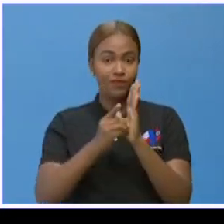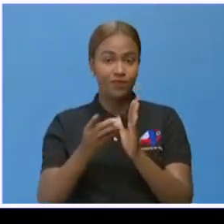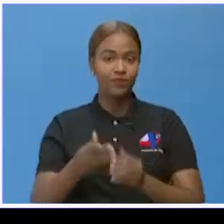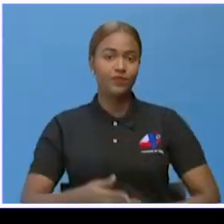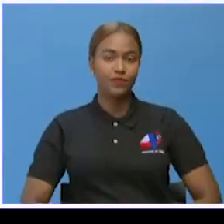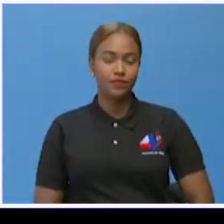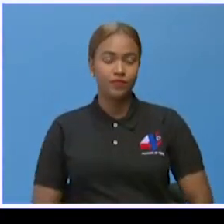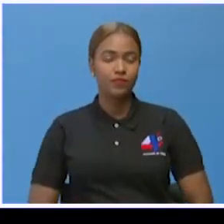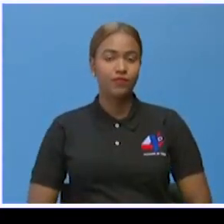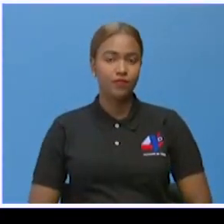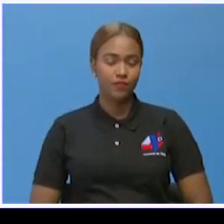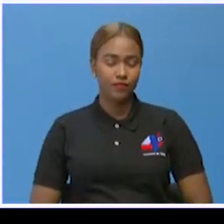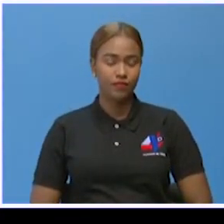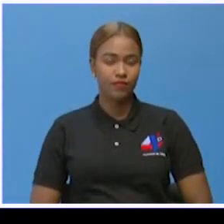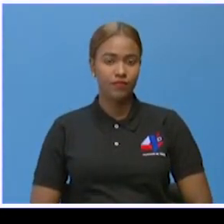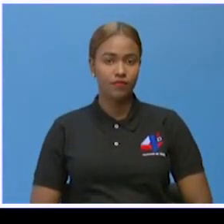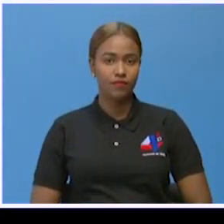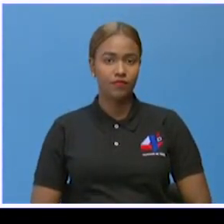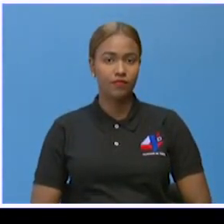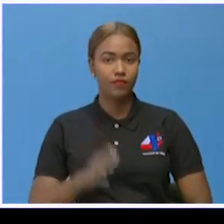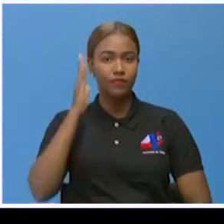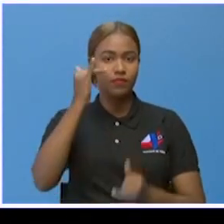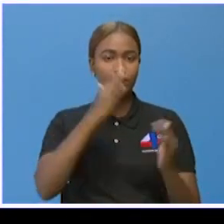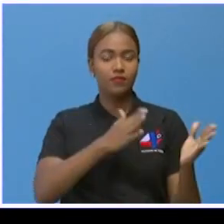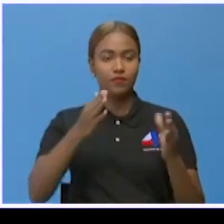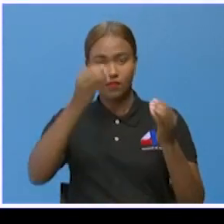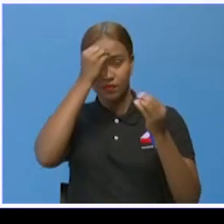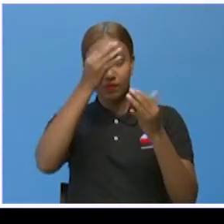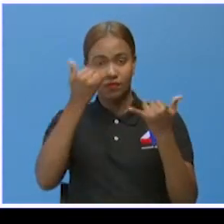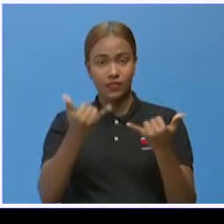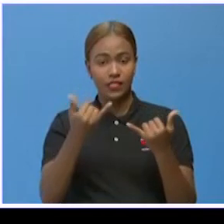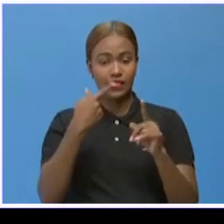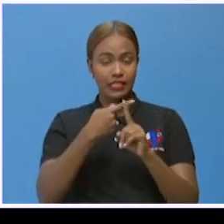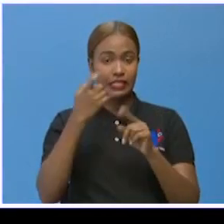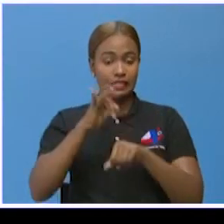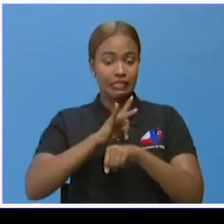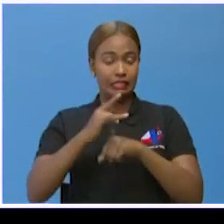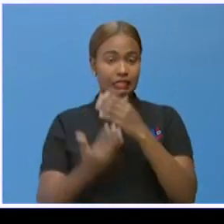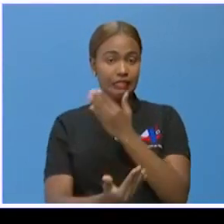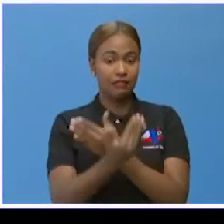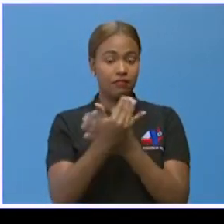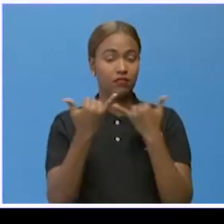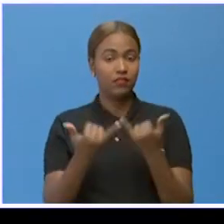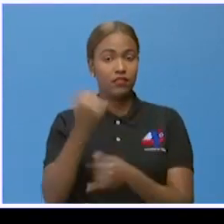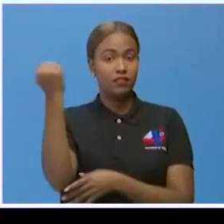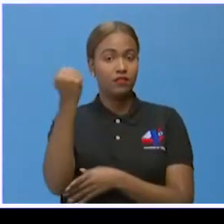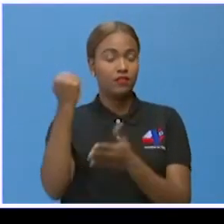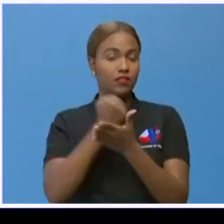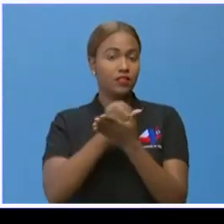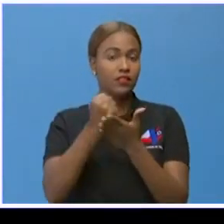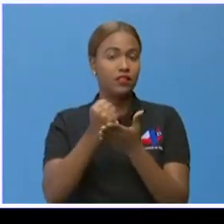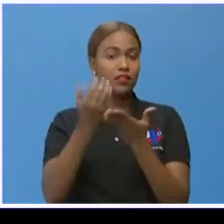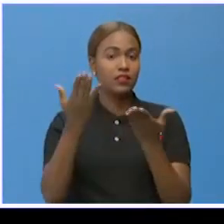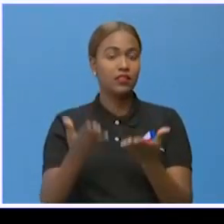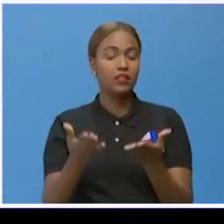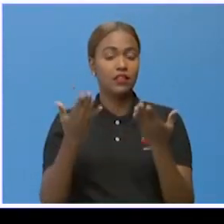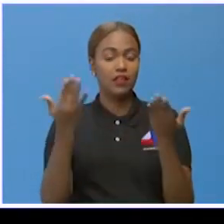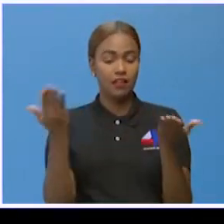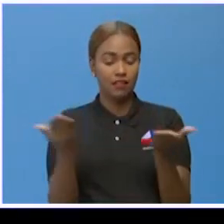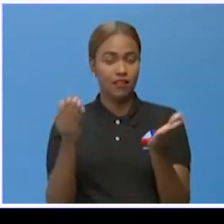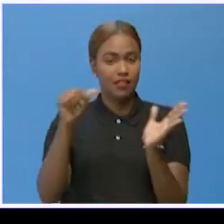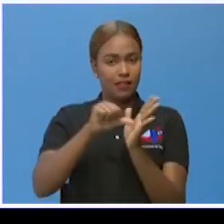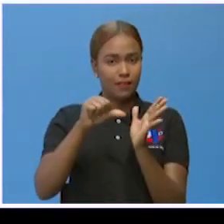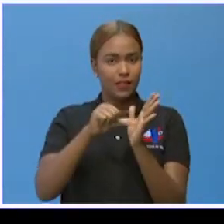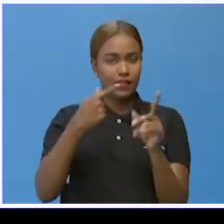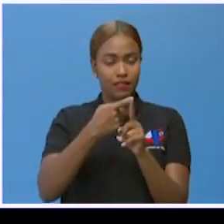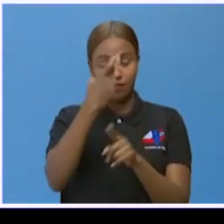Melvin Toribio. Bien, vamos a cambiar de información y es que desde tempranas horas de la mañana de este Sábado Santo, pues se observó en la capital de